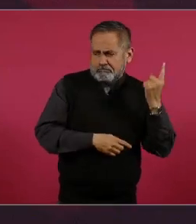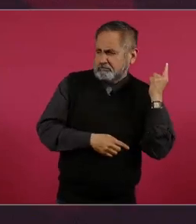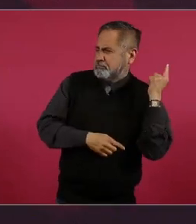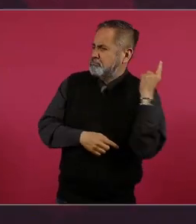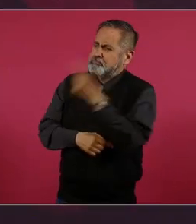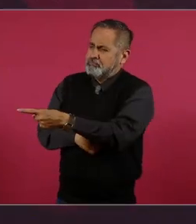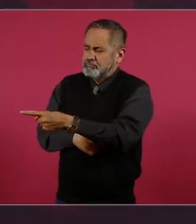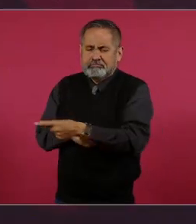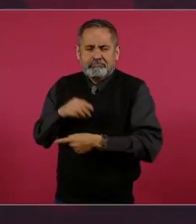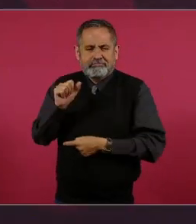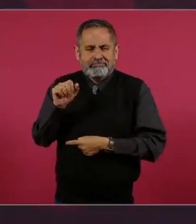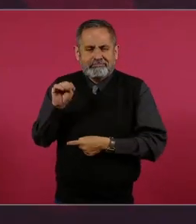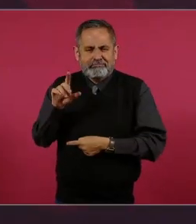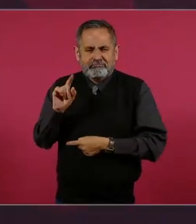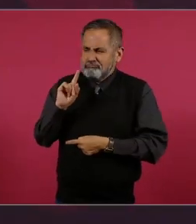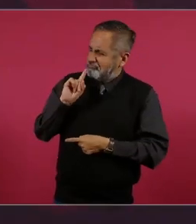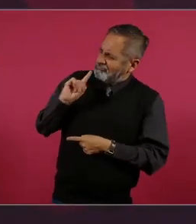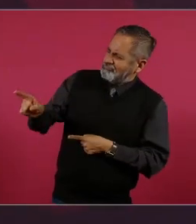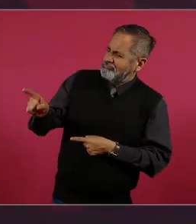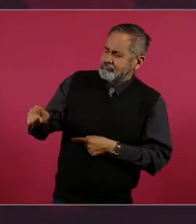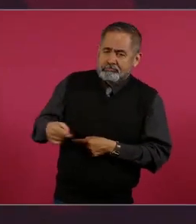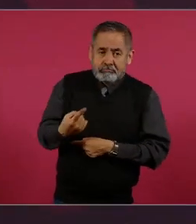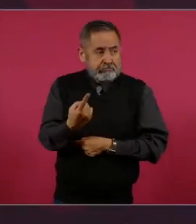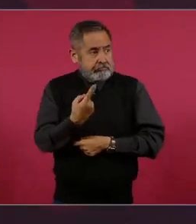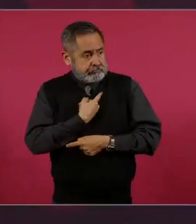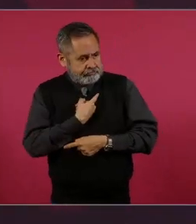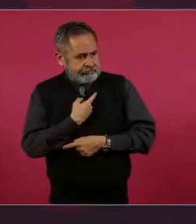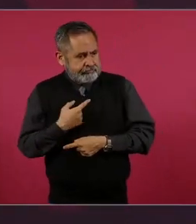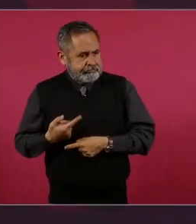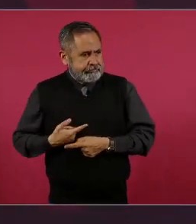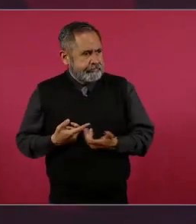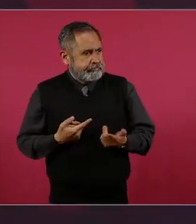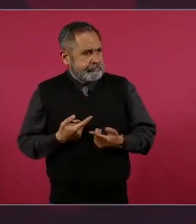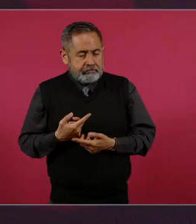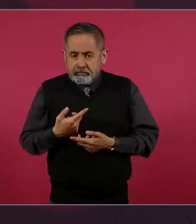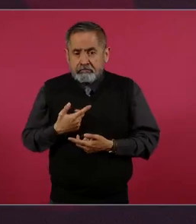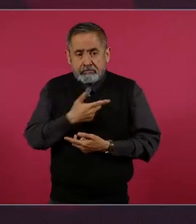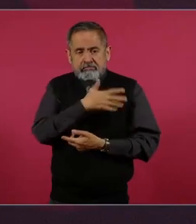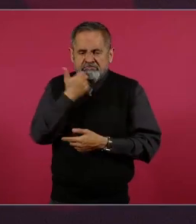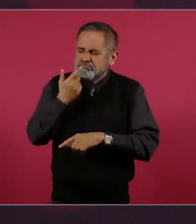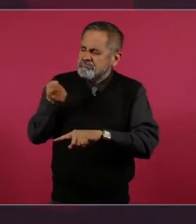a favor del desafuego.